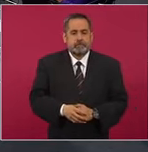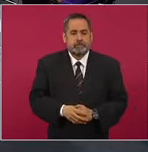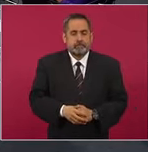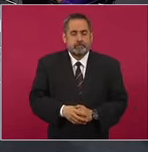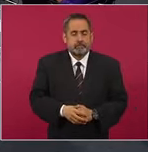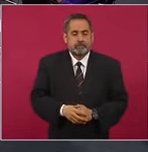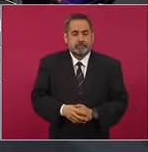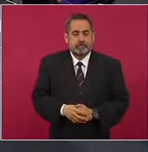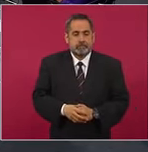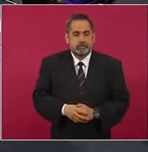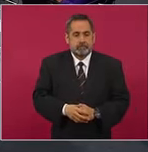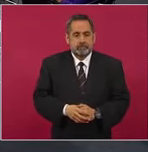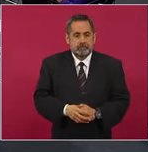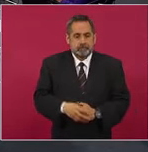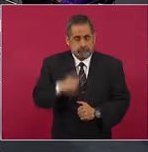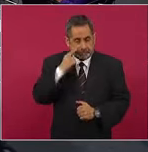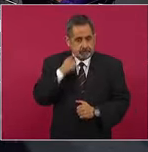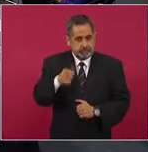y aquí está el barco.